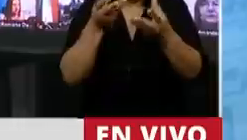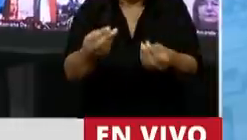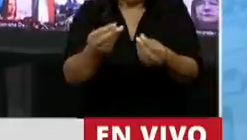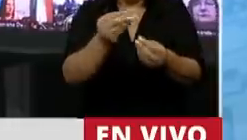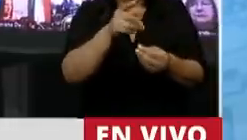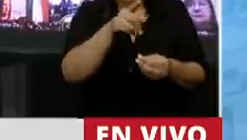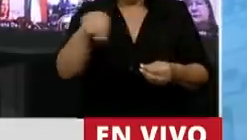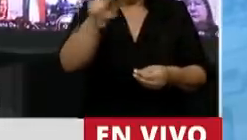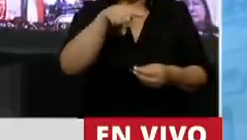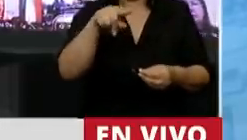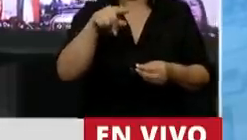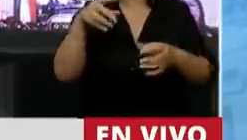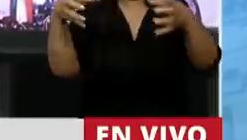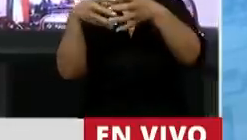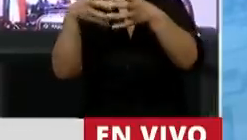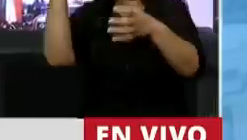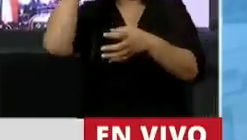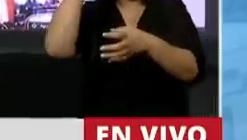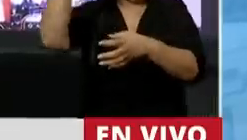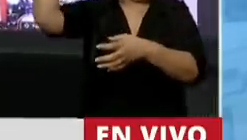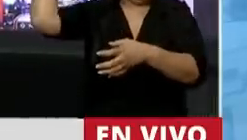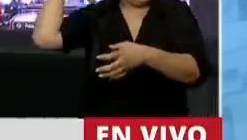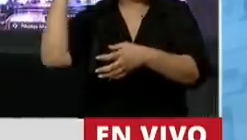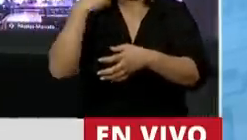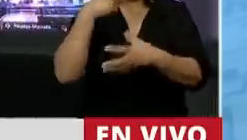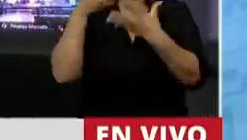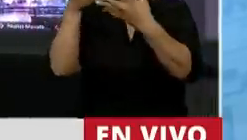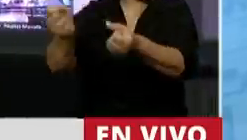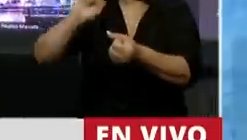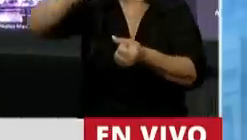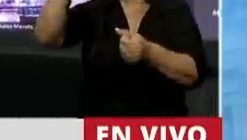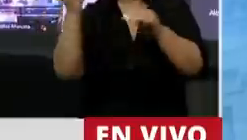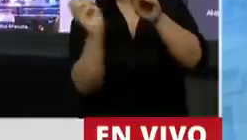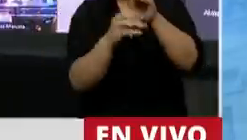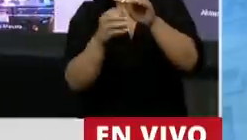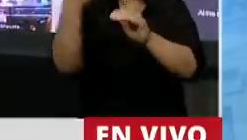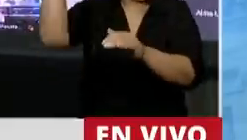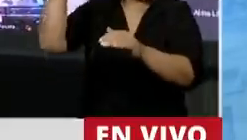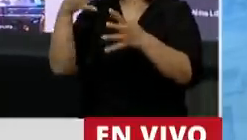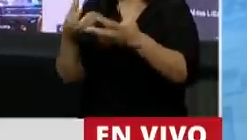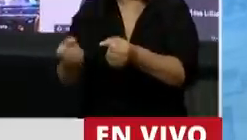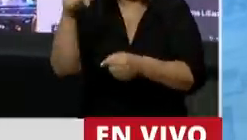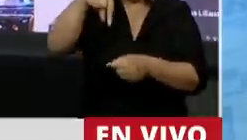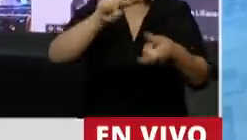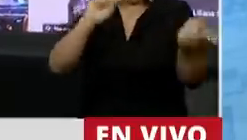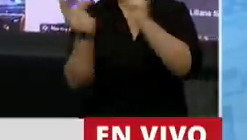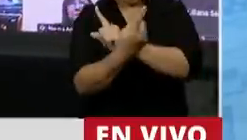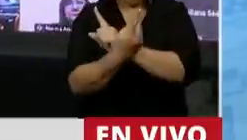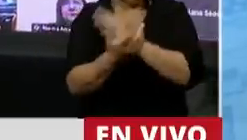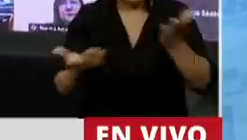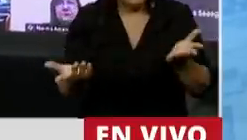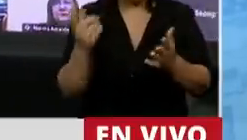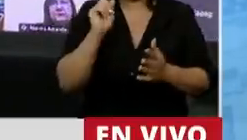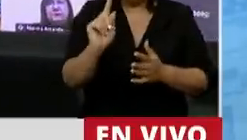las intervenciones de los diputados radicales de aquel entonces defendiendo el ahorro forzoso. Pero dado que se ha trasladado la